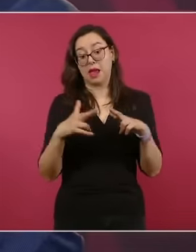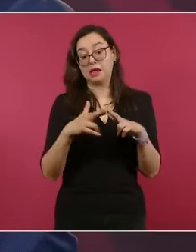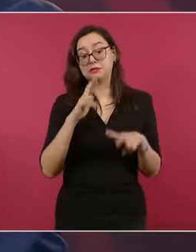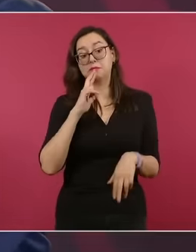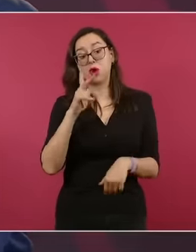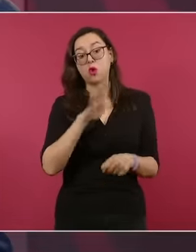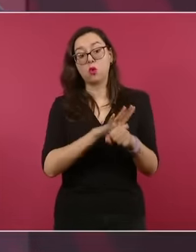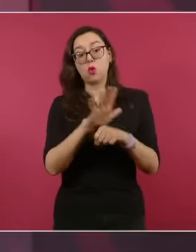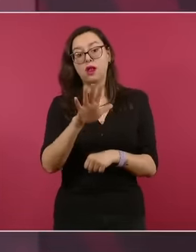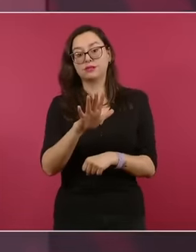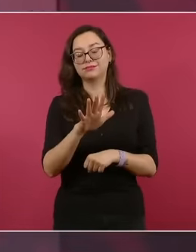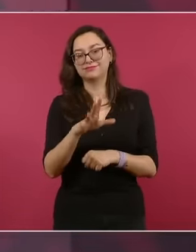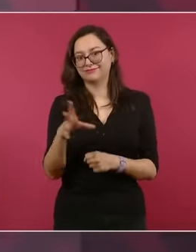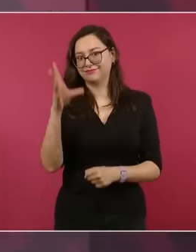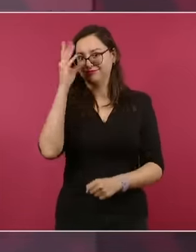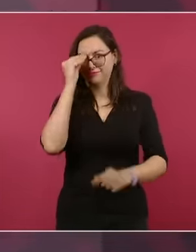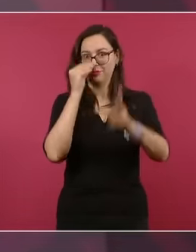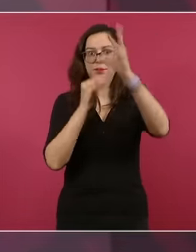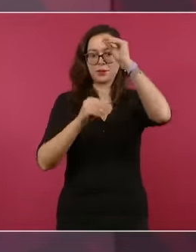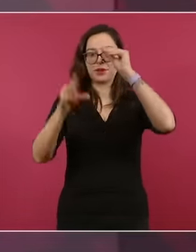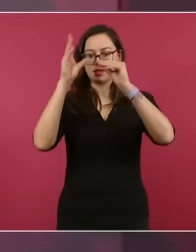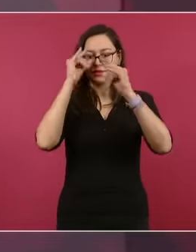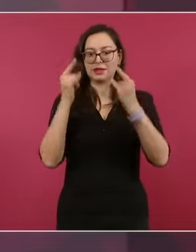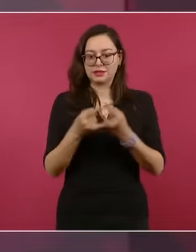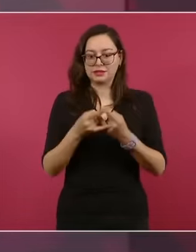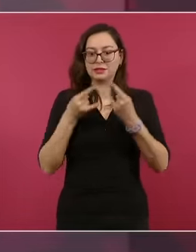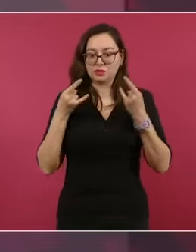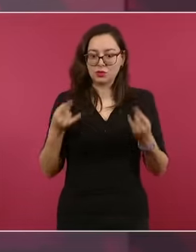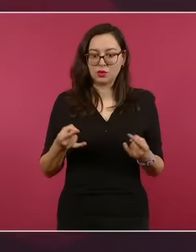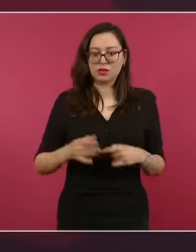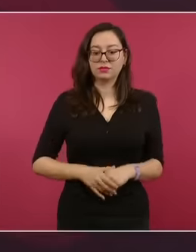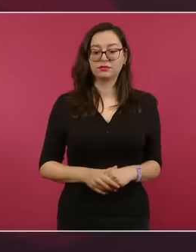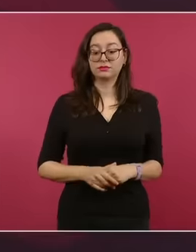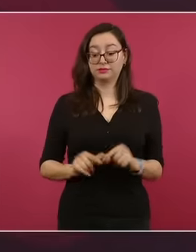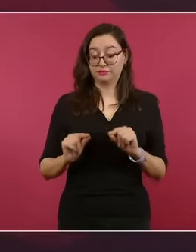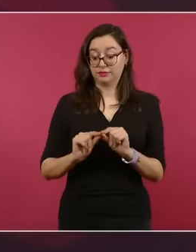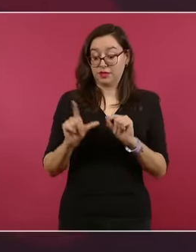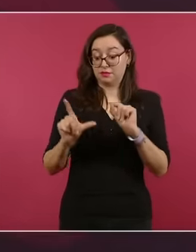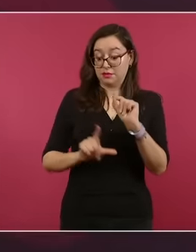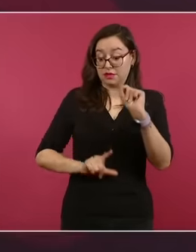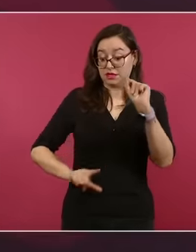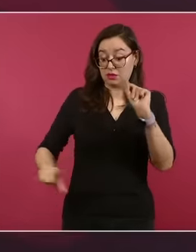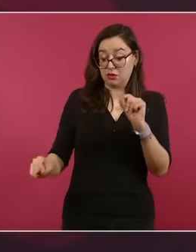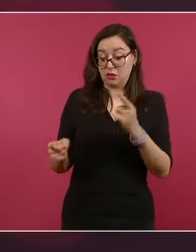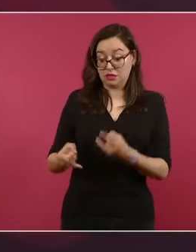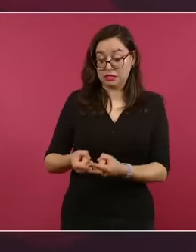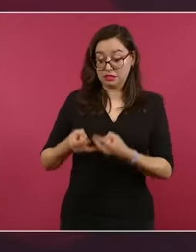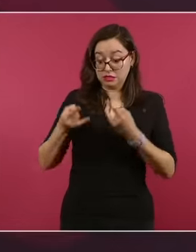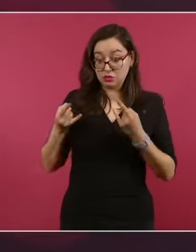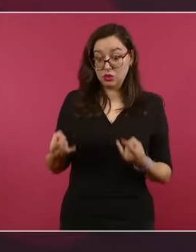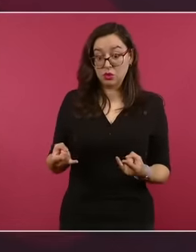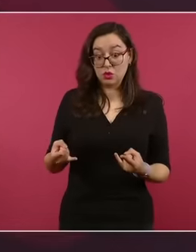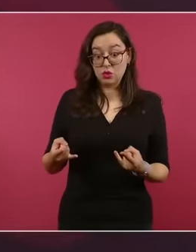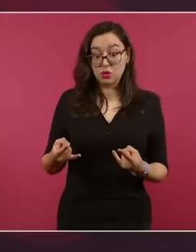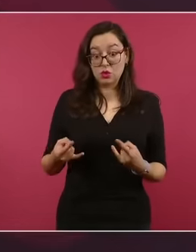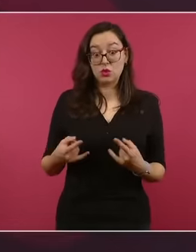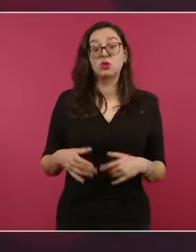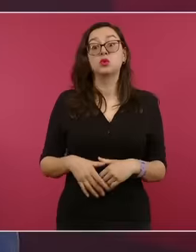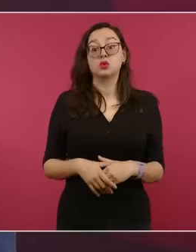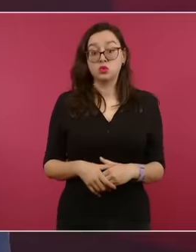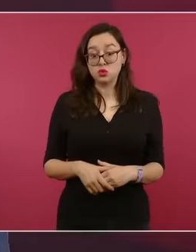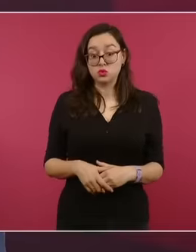que la historia de México es subversiva,